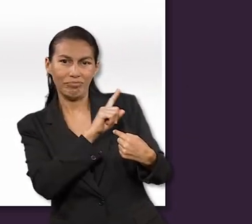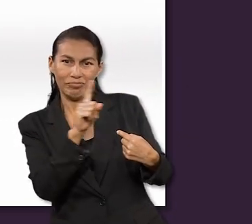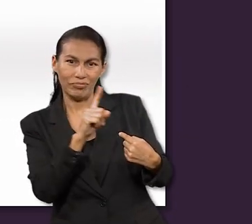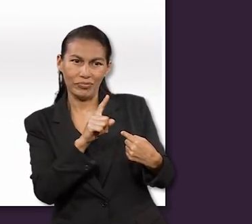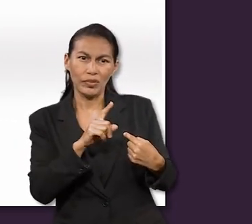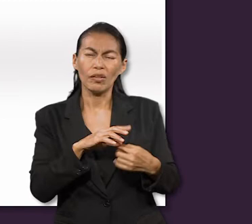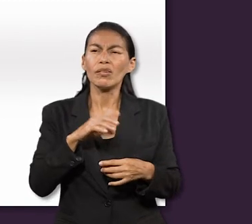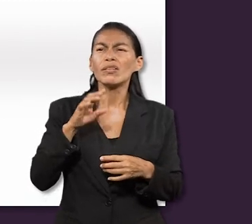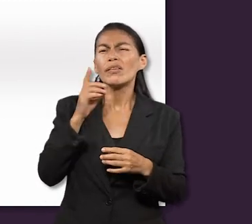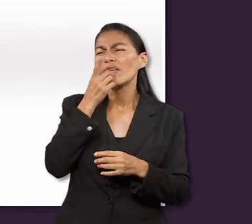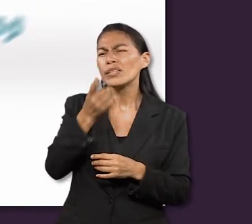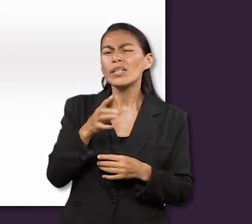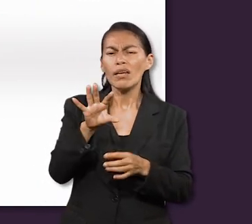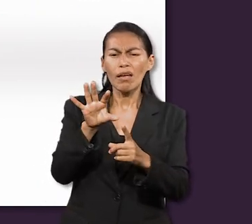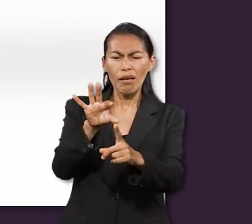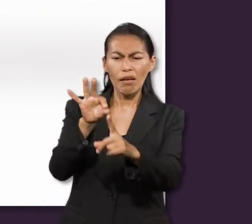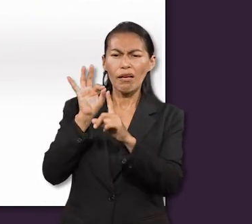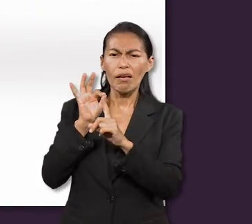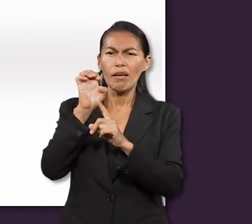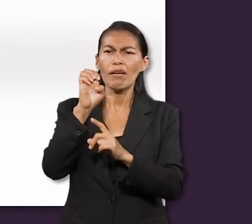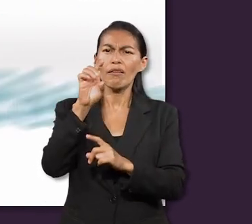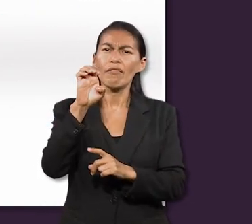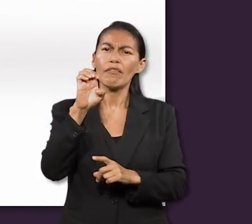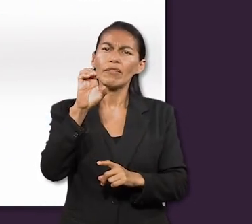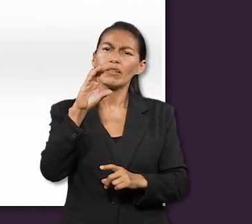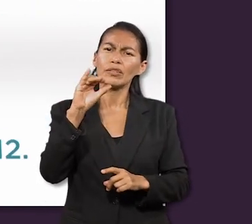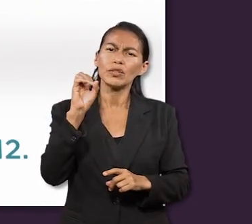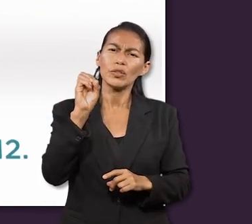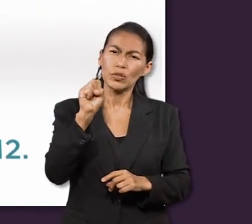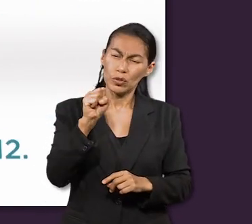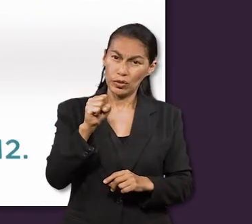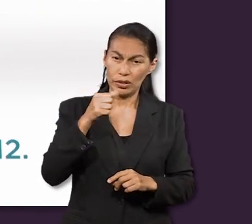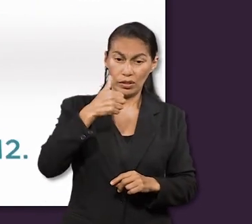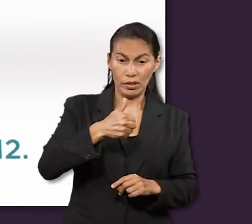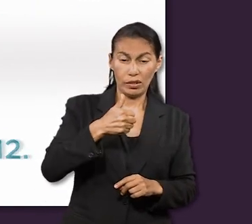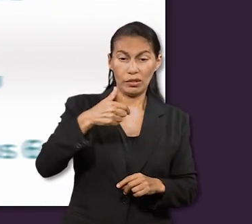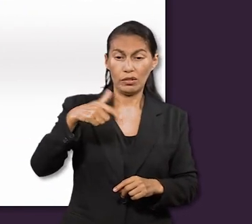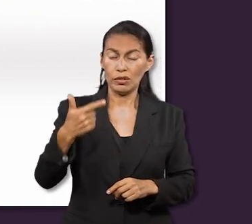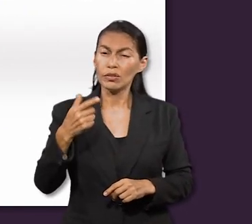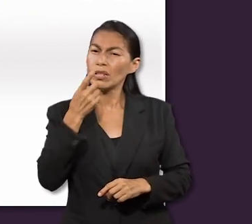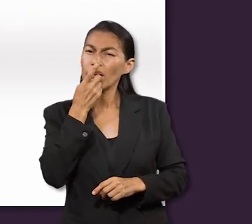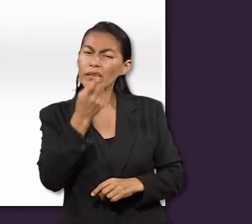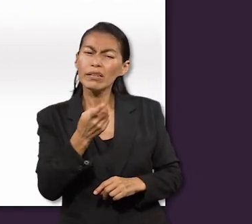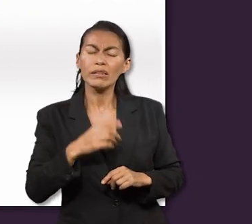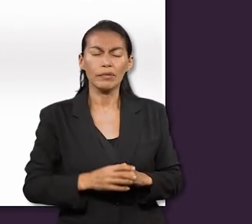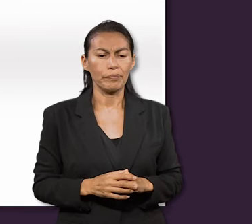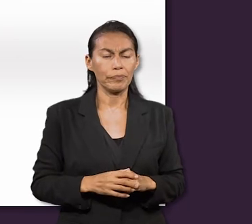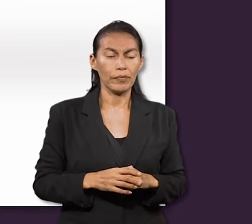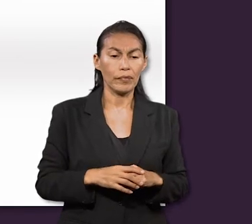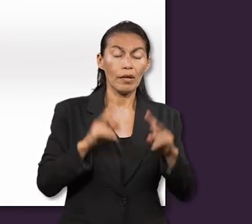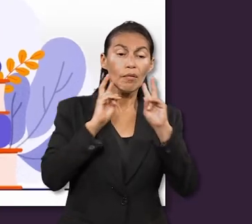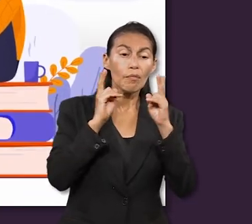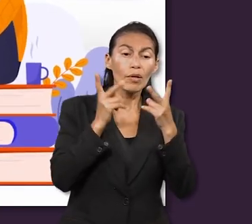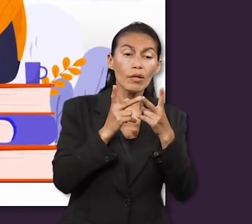maldad en las regiones celestiales, según Efesios 6.12. Y aquí, en nuestra lección, Pedro nos